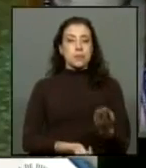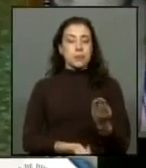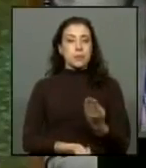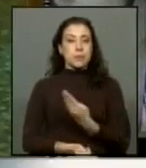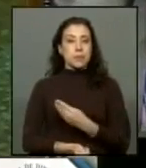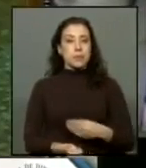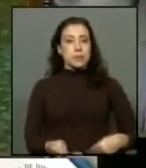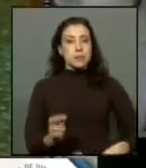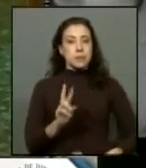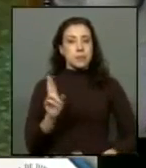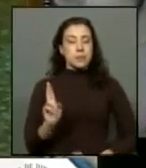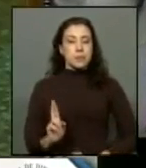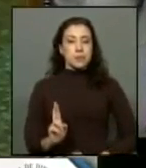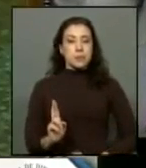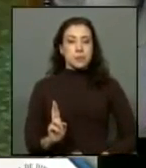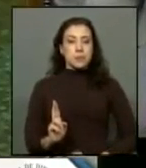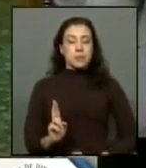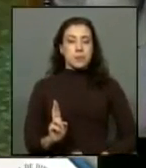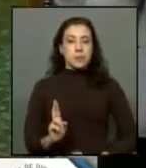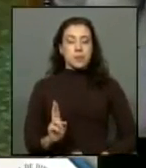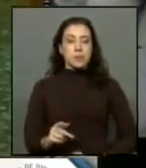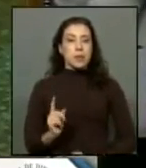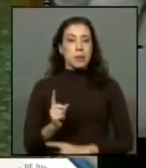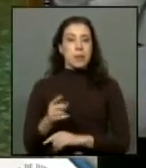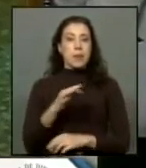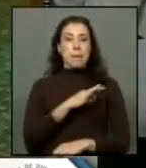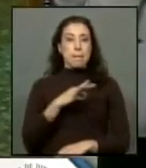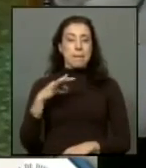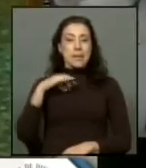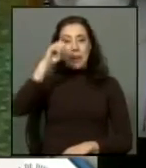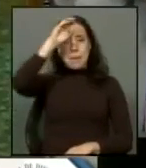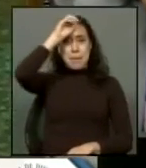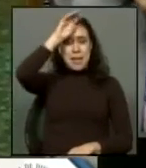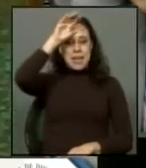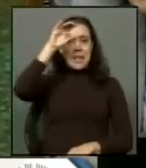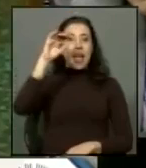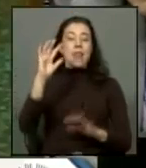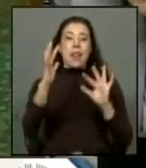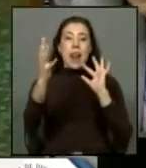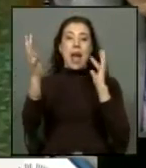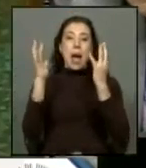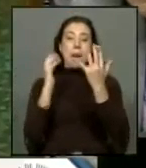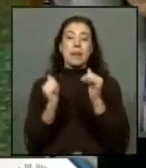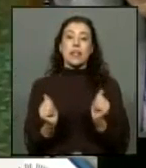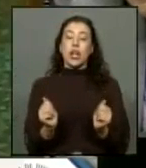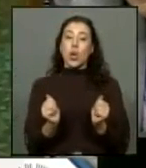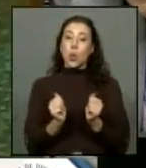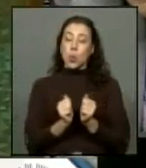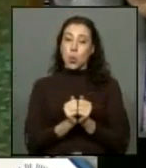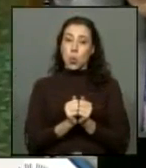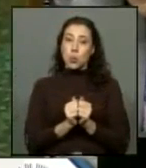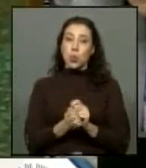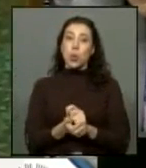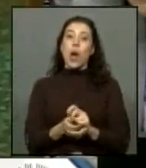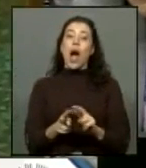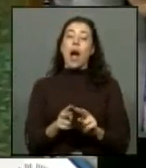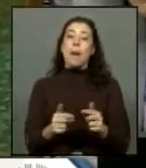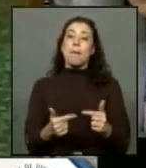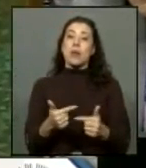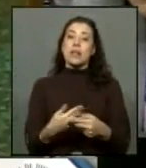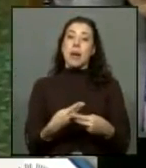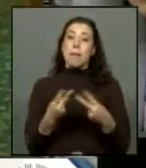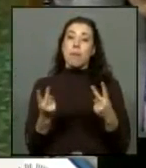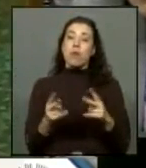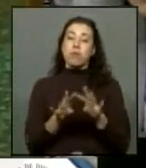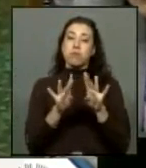excelencia la Presidenta de la República que instruya a la Ministra de Minería y al Ministro de Medio Ambiente para que en conjunto definan una política pública y